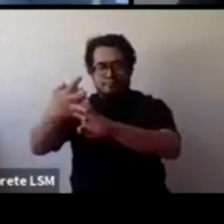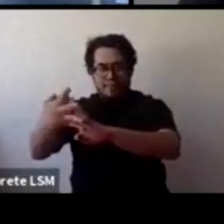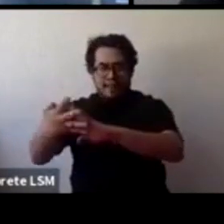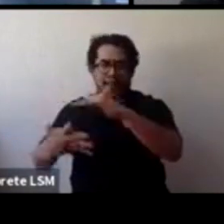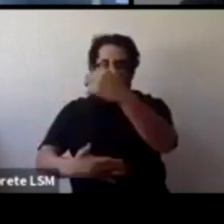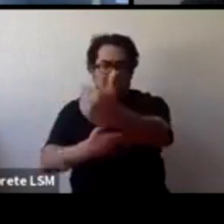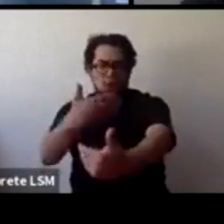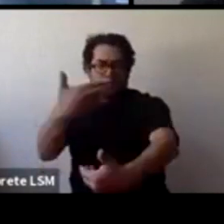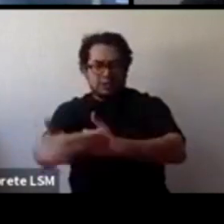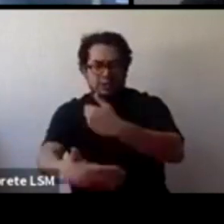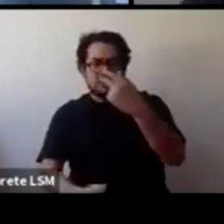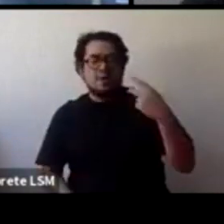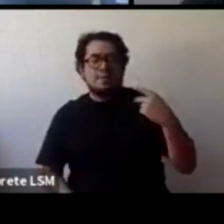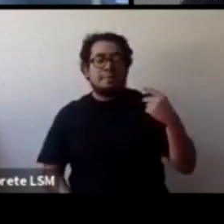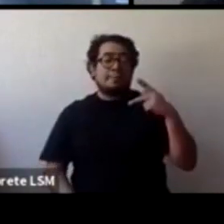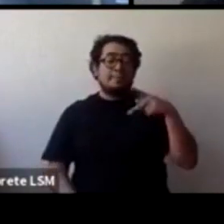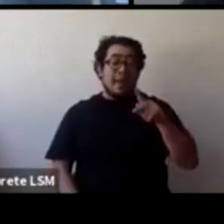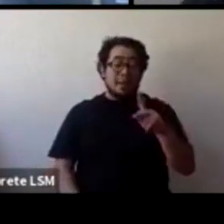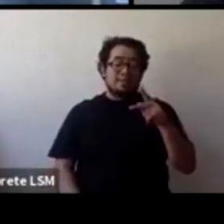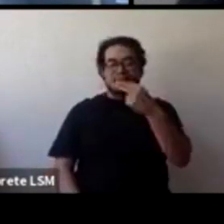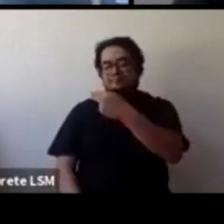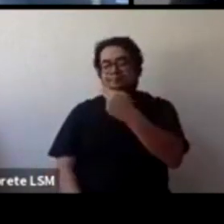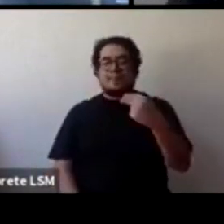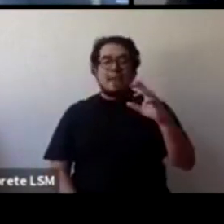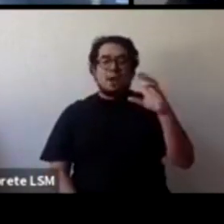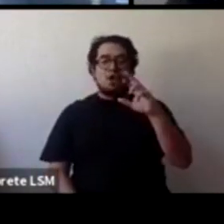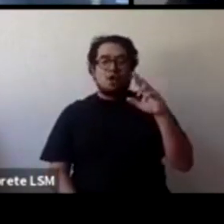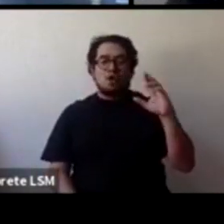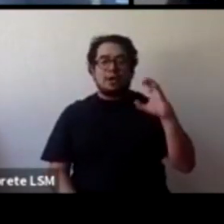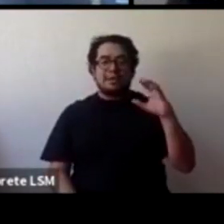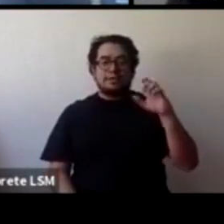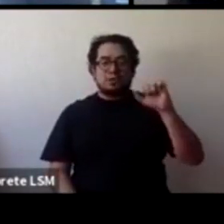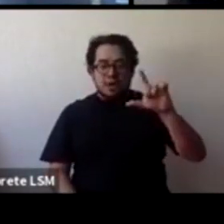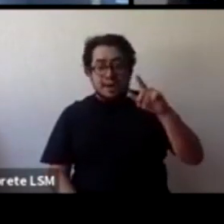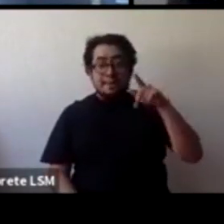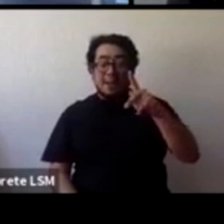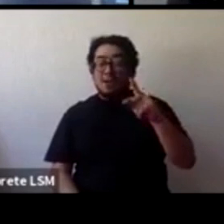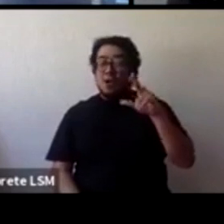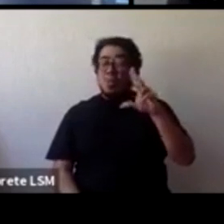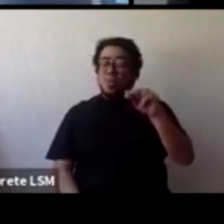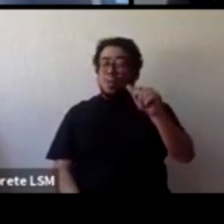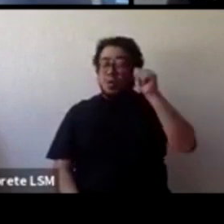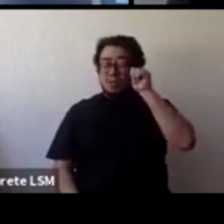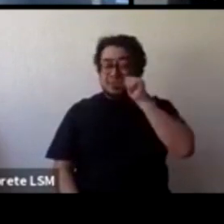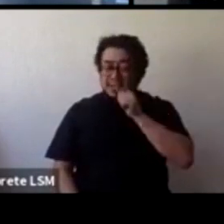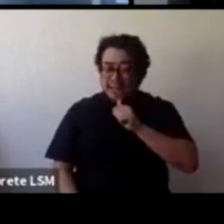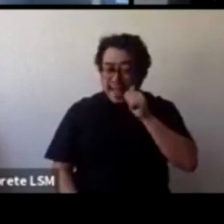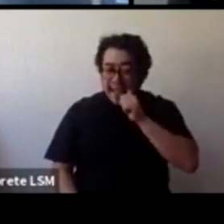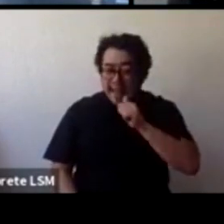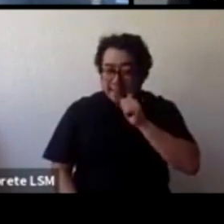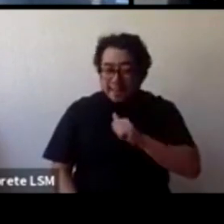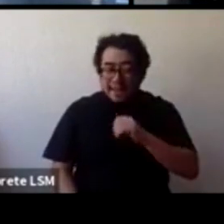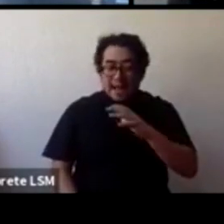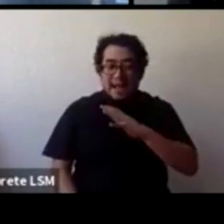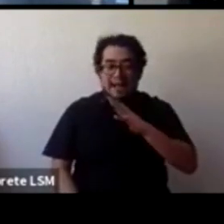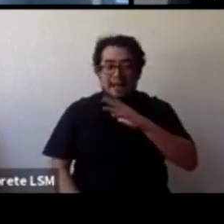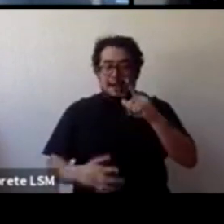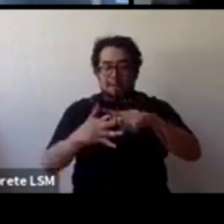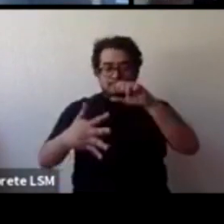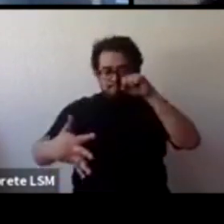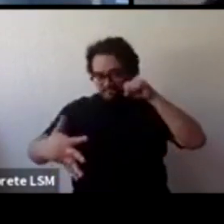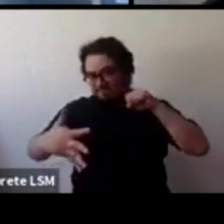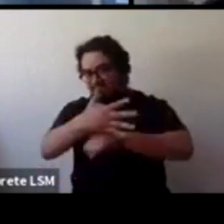tal vez no todos los casos la solución sea mandar a los adolescentes inmediatamente a un sistema de reclusión